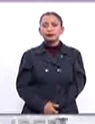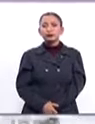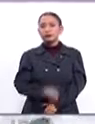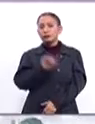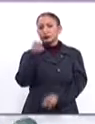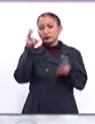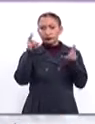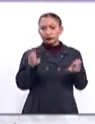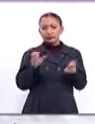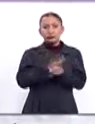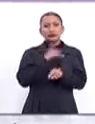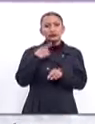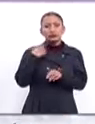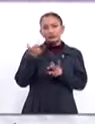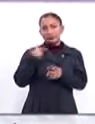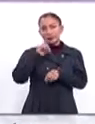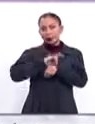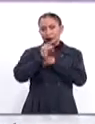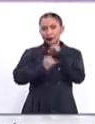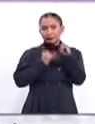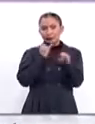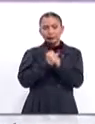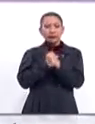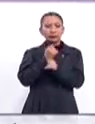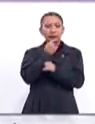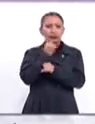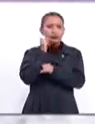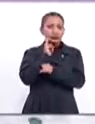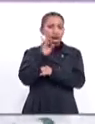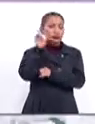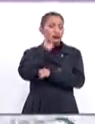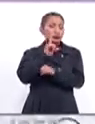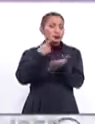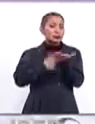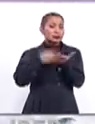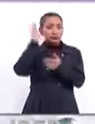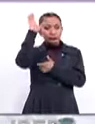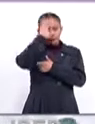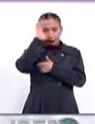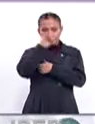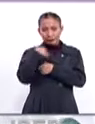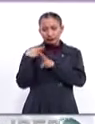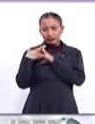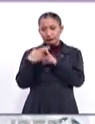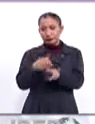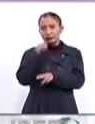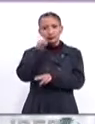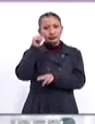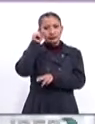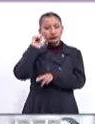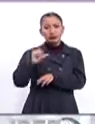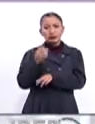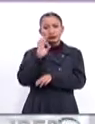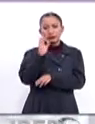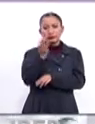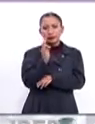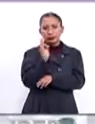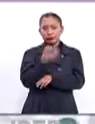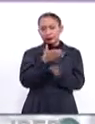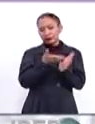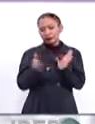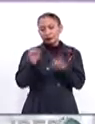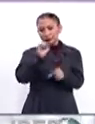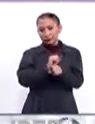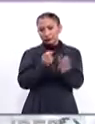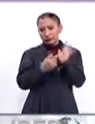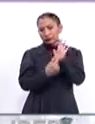Pasemos a otros temas porque en el marco del Día Internacional de la Niña y la Mujer en la Ciencia que se conmemoró ayer 11 de febrero, durante